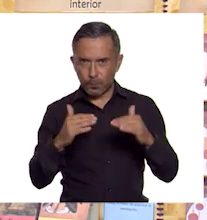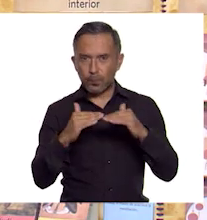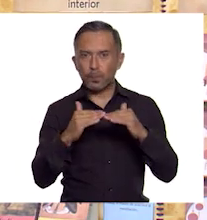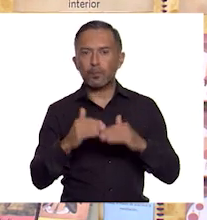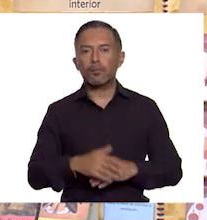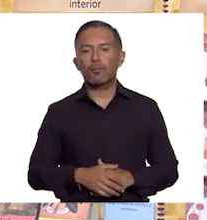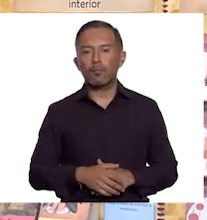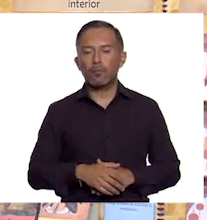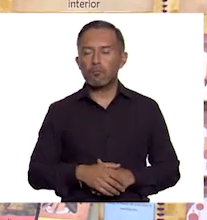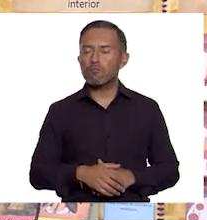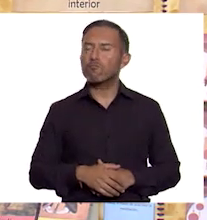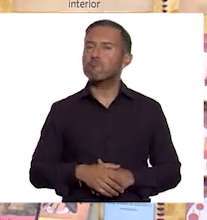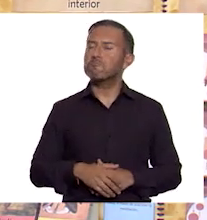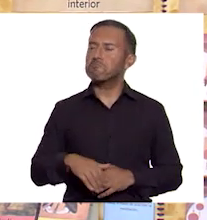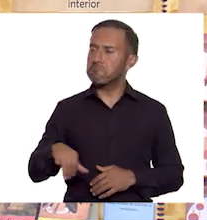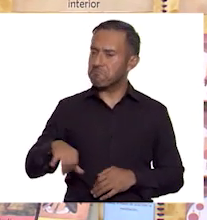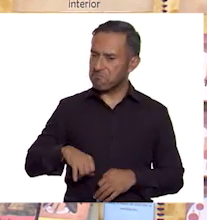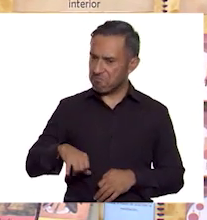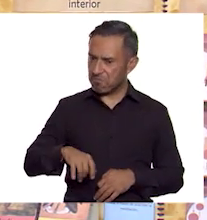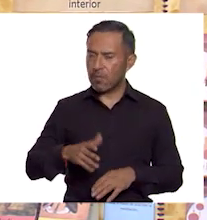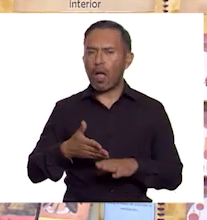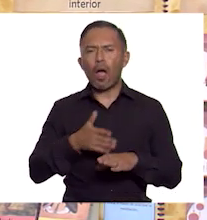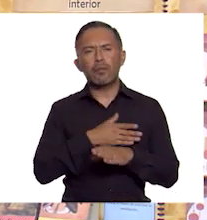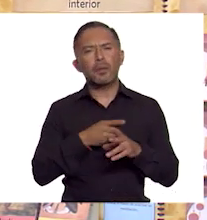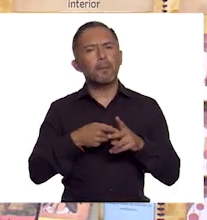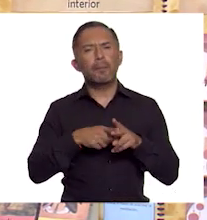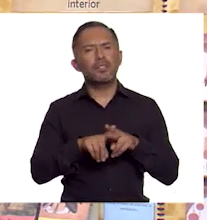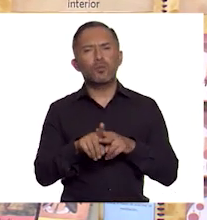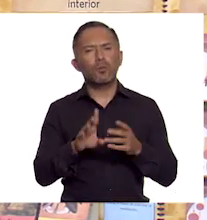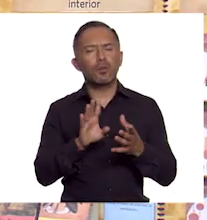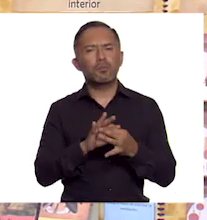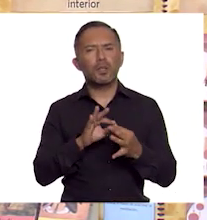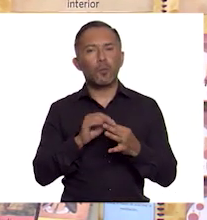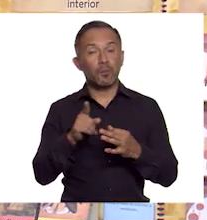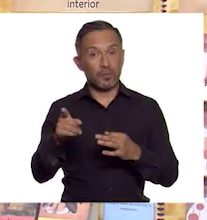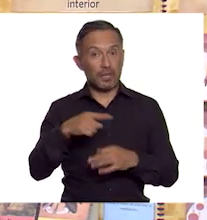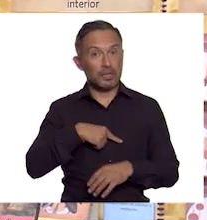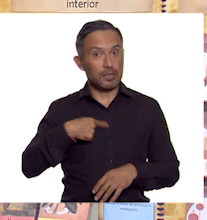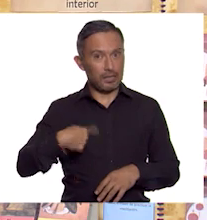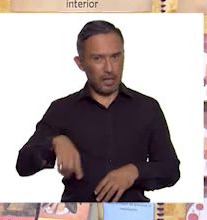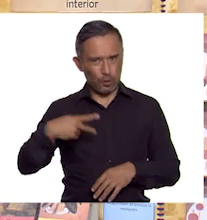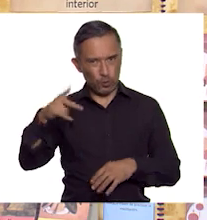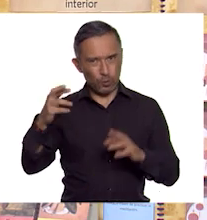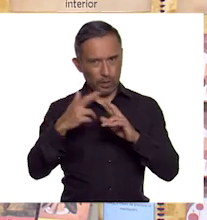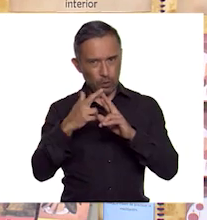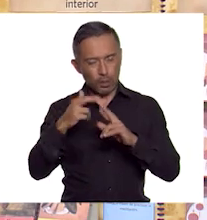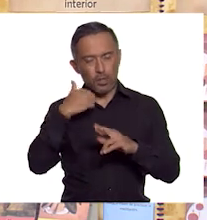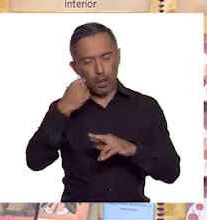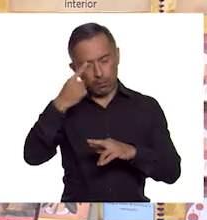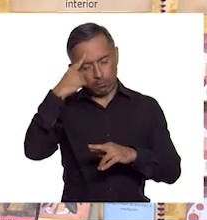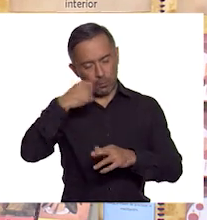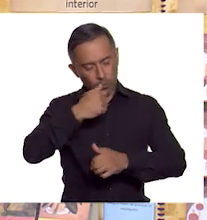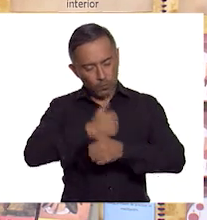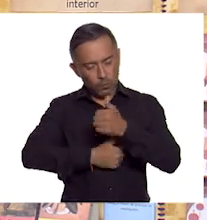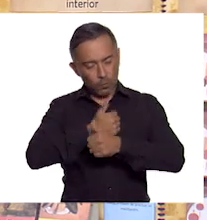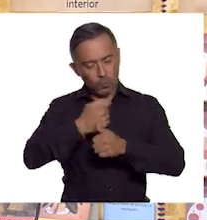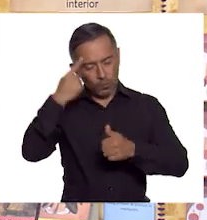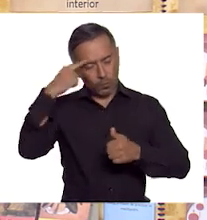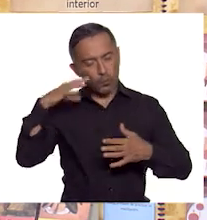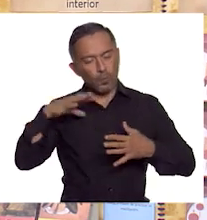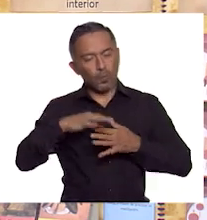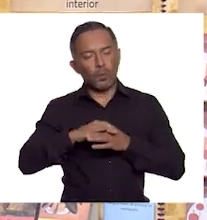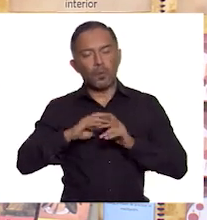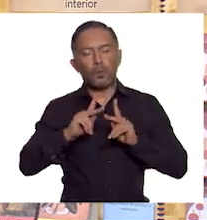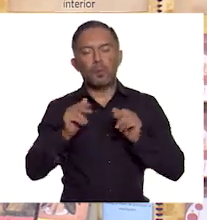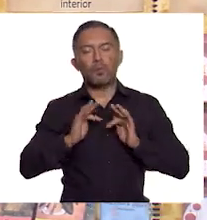Ahora entiendo por qué al inicio mencionamos que las religiones en China buscan la armonía interior. Las tres coinciden